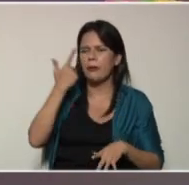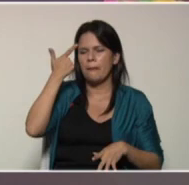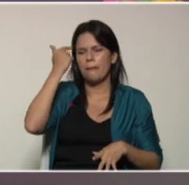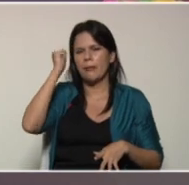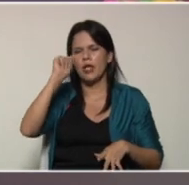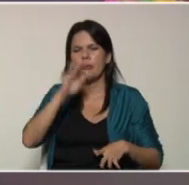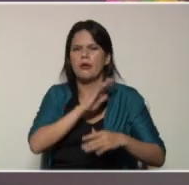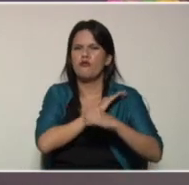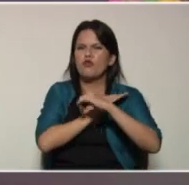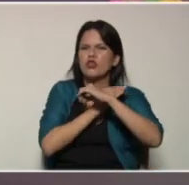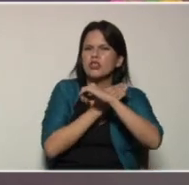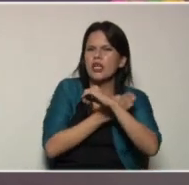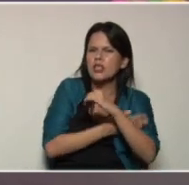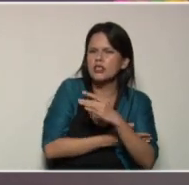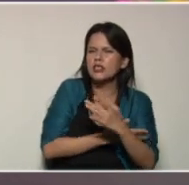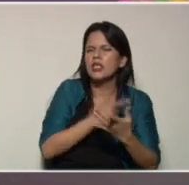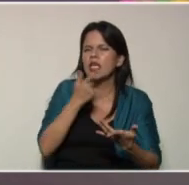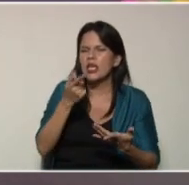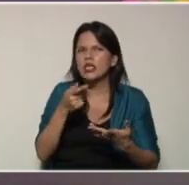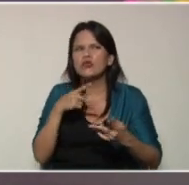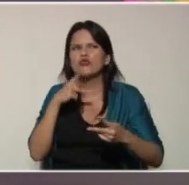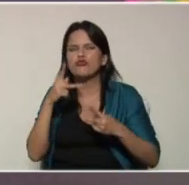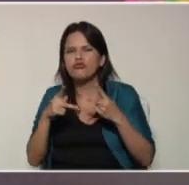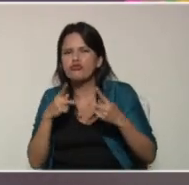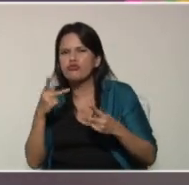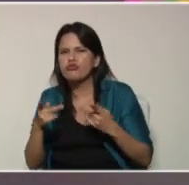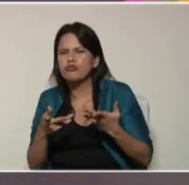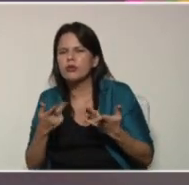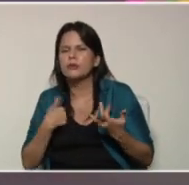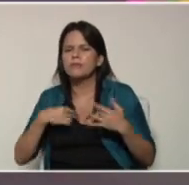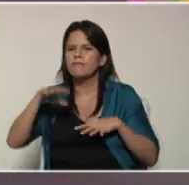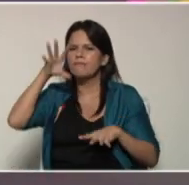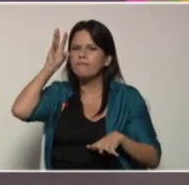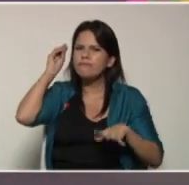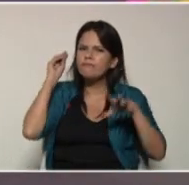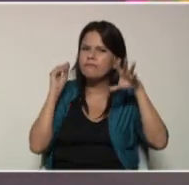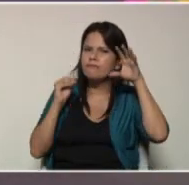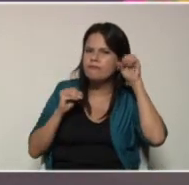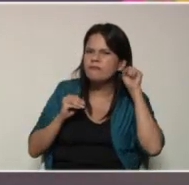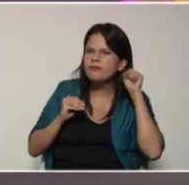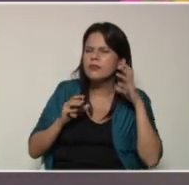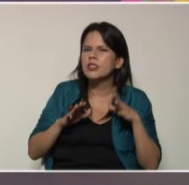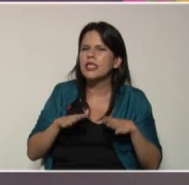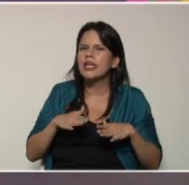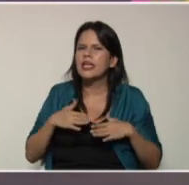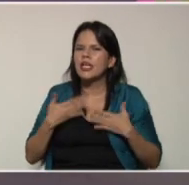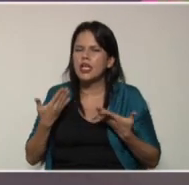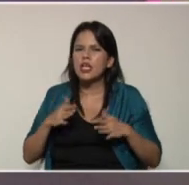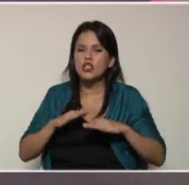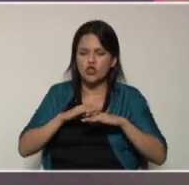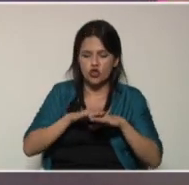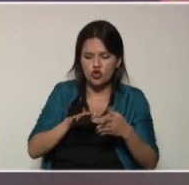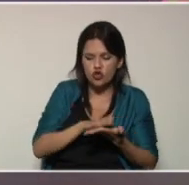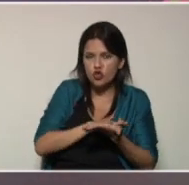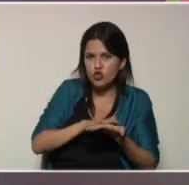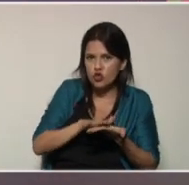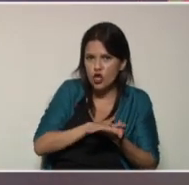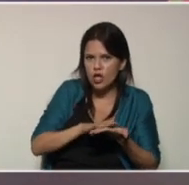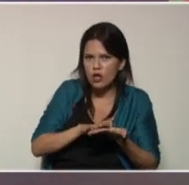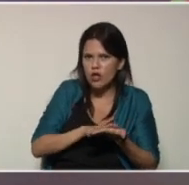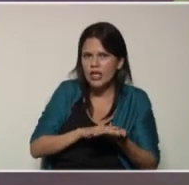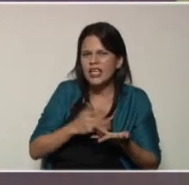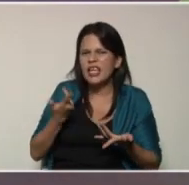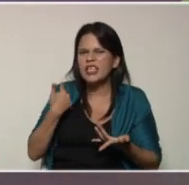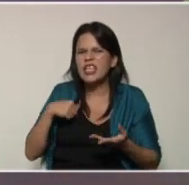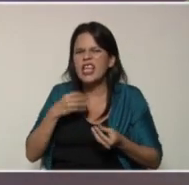tema de pedagogía productiva vamos a aprender de qué trata el suelo y cuál es la preparación